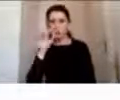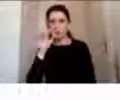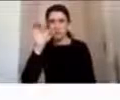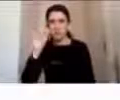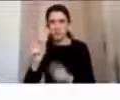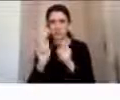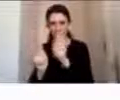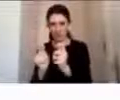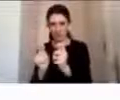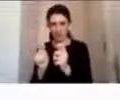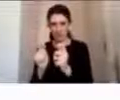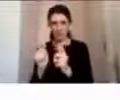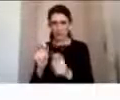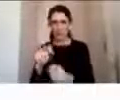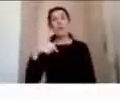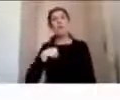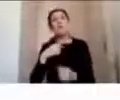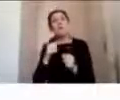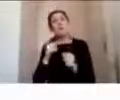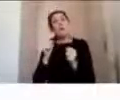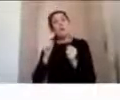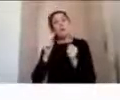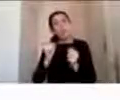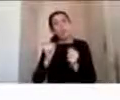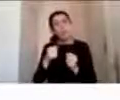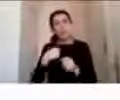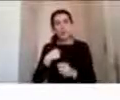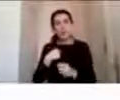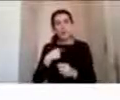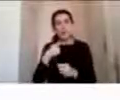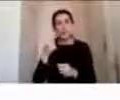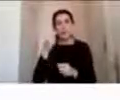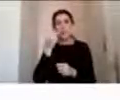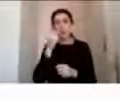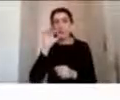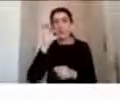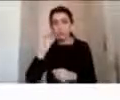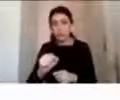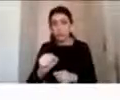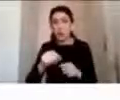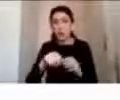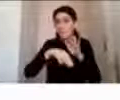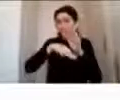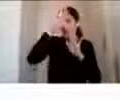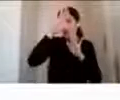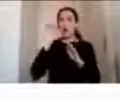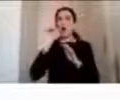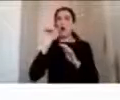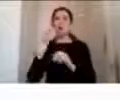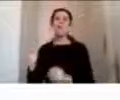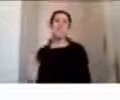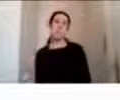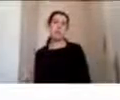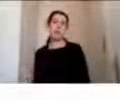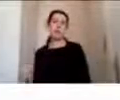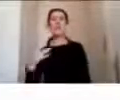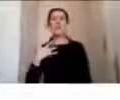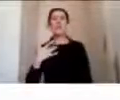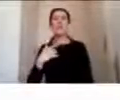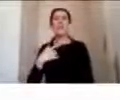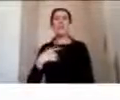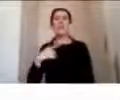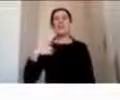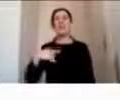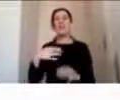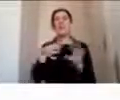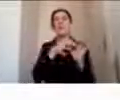subestimado o sobreestimado. Porque es un análisis que yo hago desde la subjetividad. Luego, hay una evaluación de las ventajas y